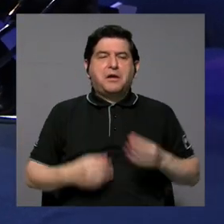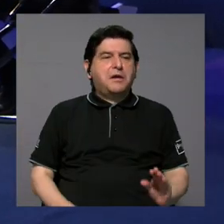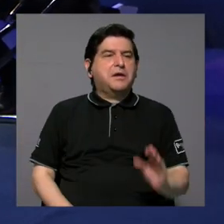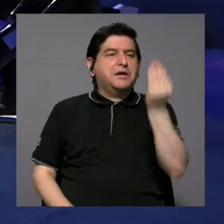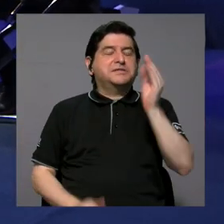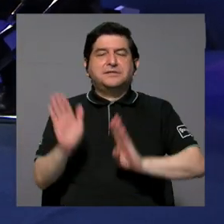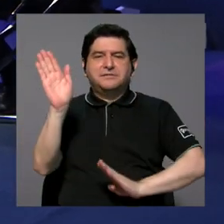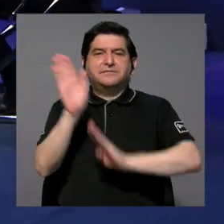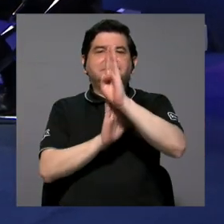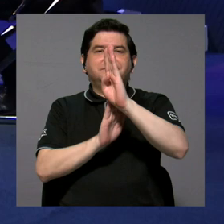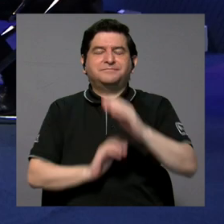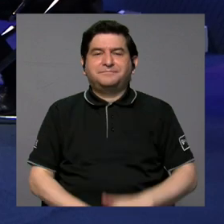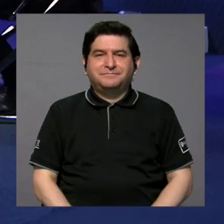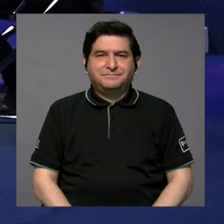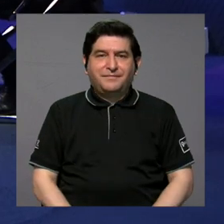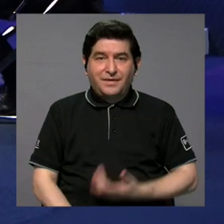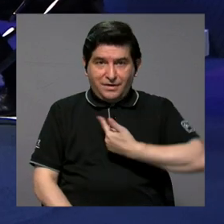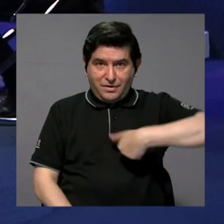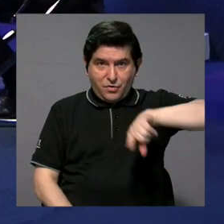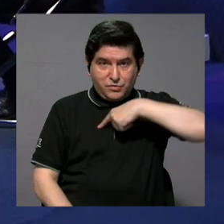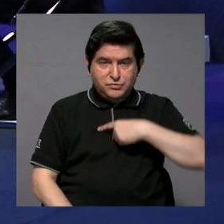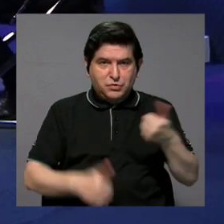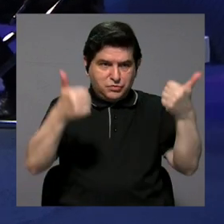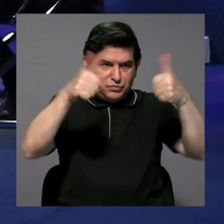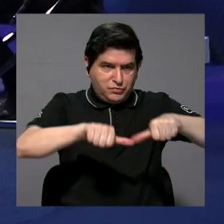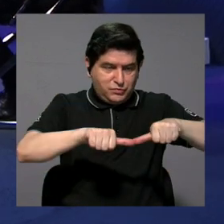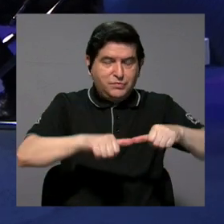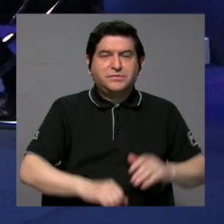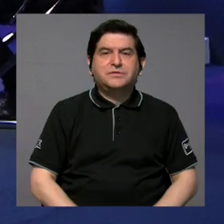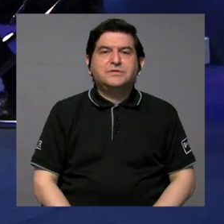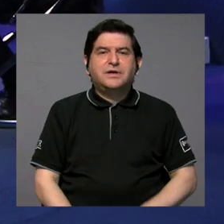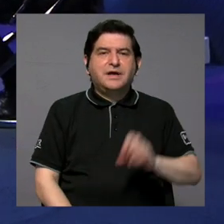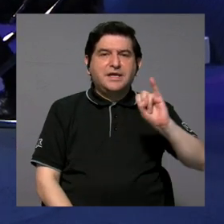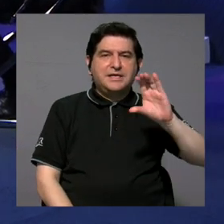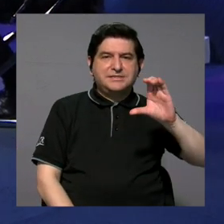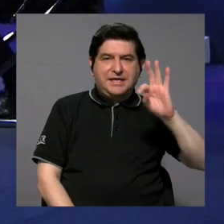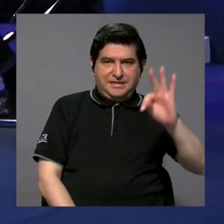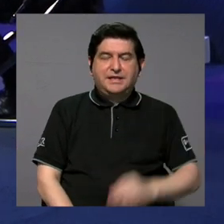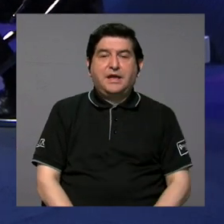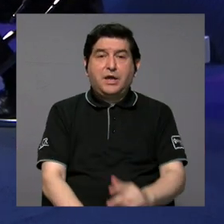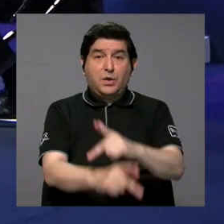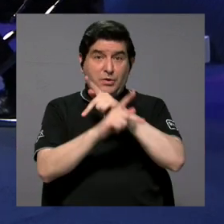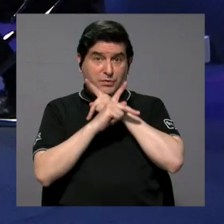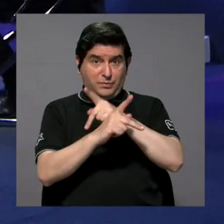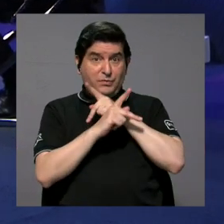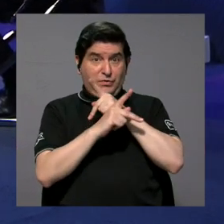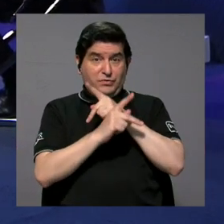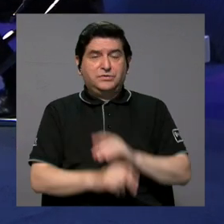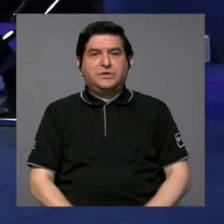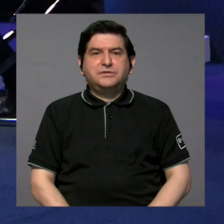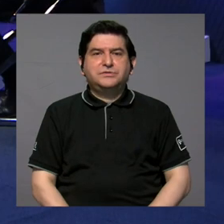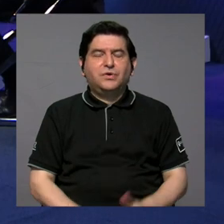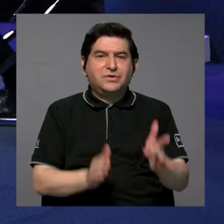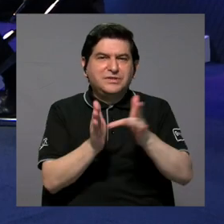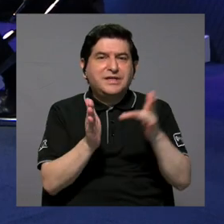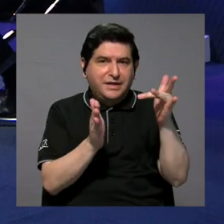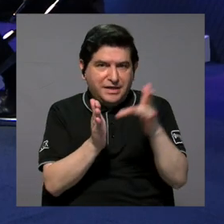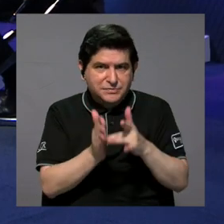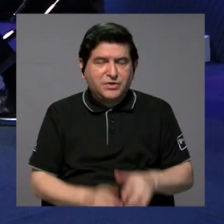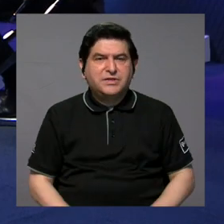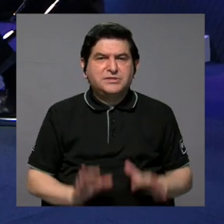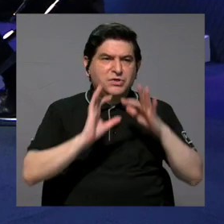y desarrollarse. Tenemos, ¿verdad?, hemos tenido convenio con el ICT para la protección de la explotación